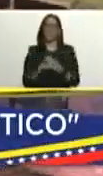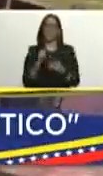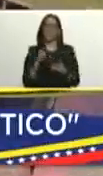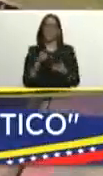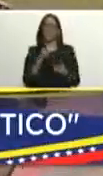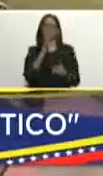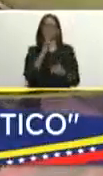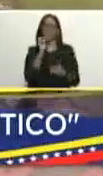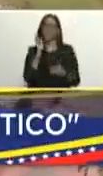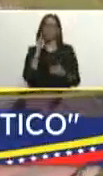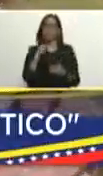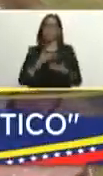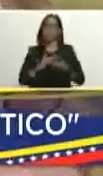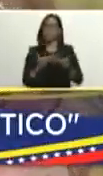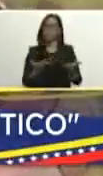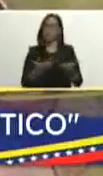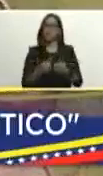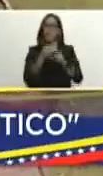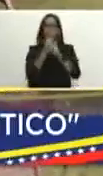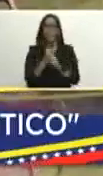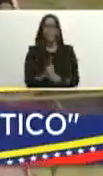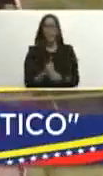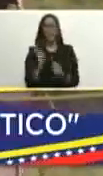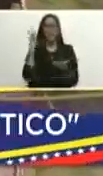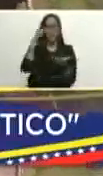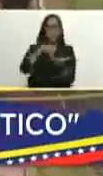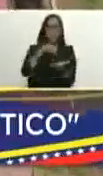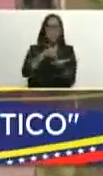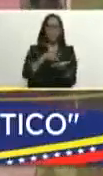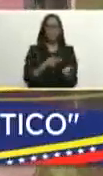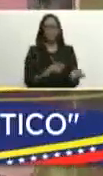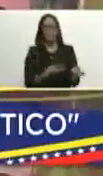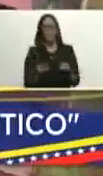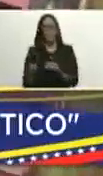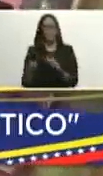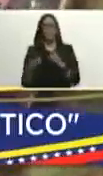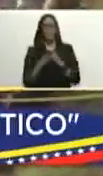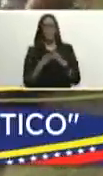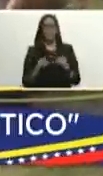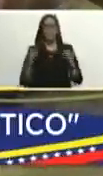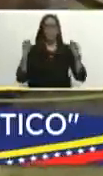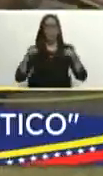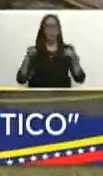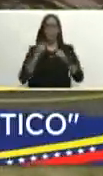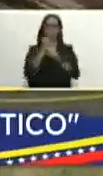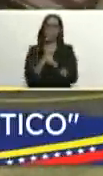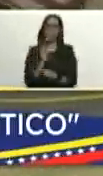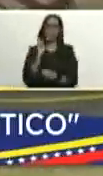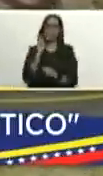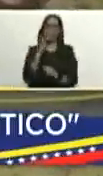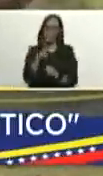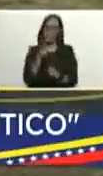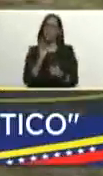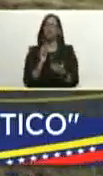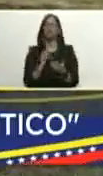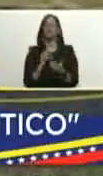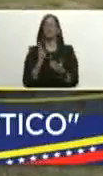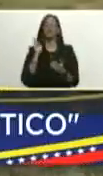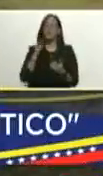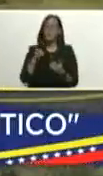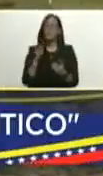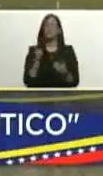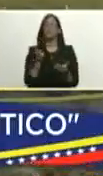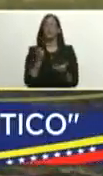esperamos verlo pronto como el mismo Evarito Solano lo invitó y todo las fincas que estamos aquí están abiertas para que usted venga